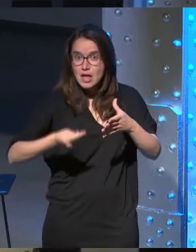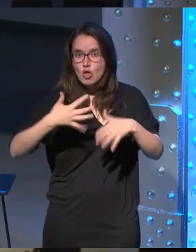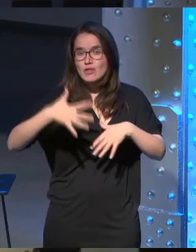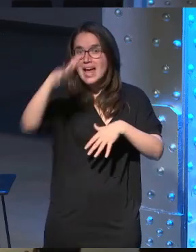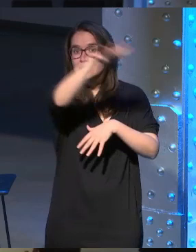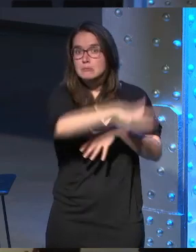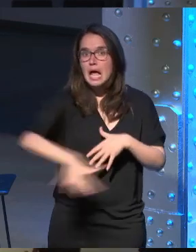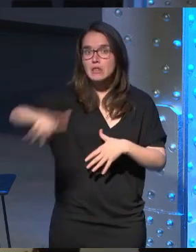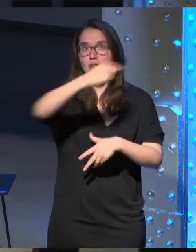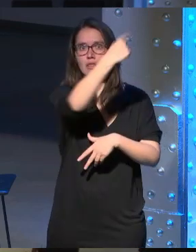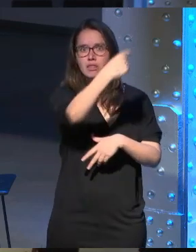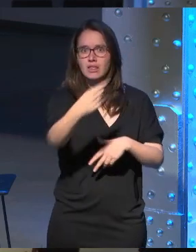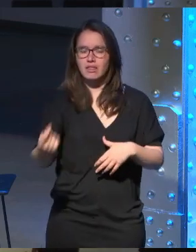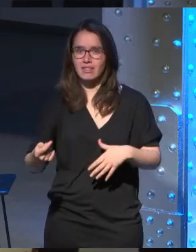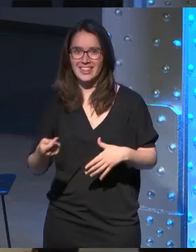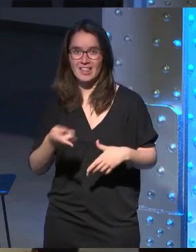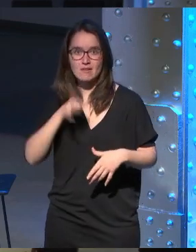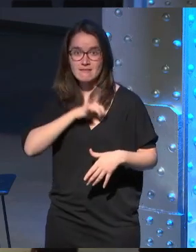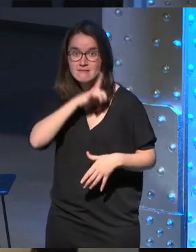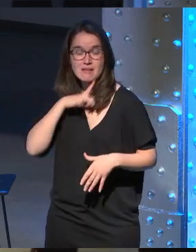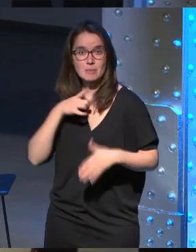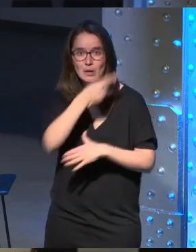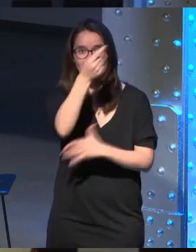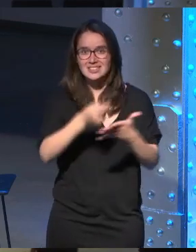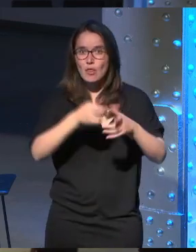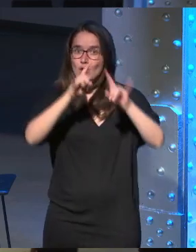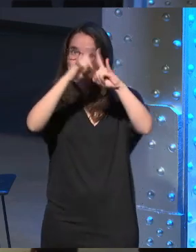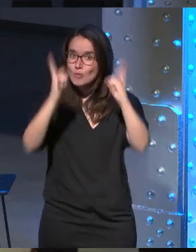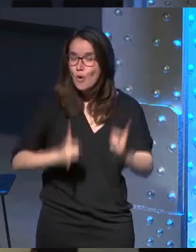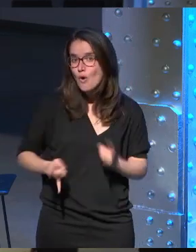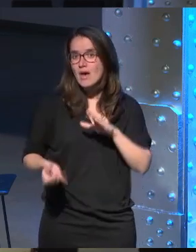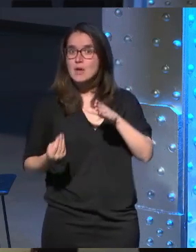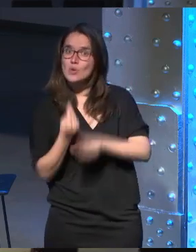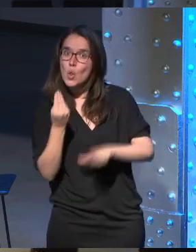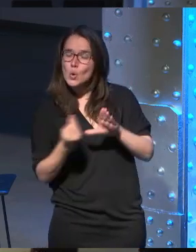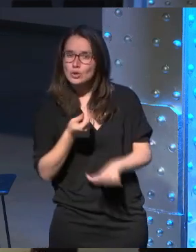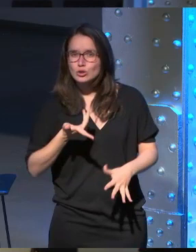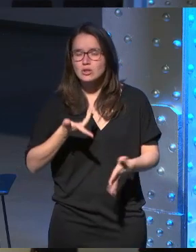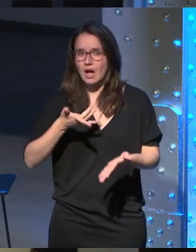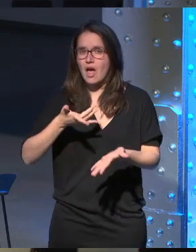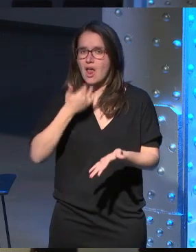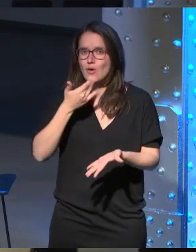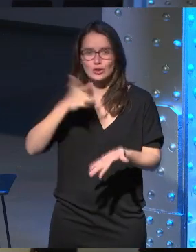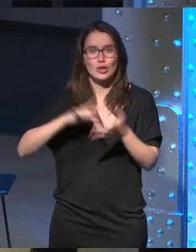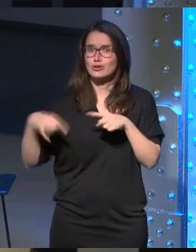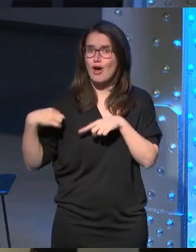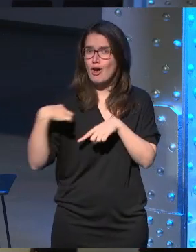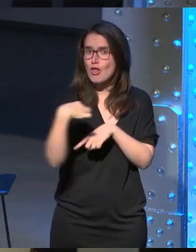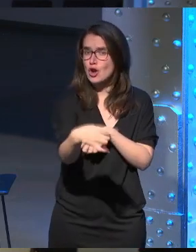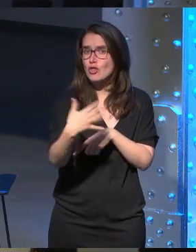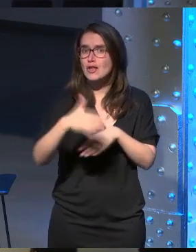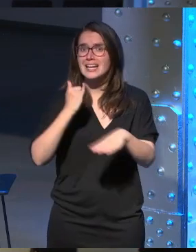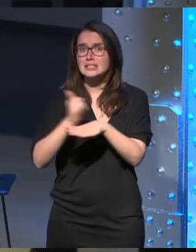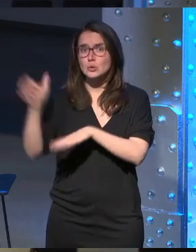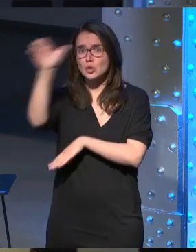en el espacio es muy golosa para un diseñador de moda para un diseñador de producto esto es algo que nos encontramos a diario en el